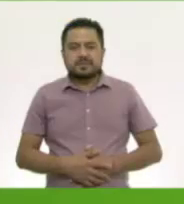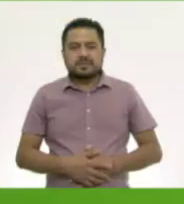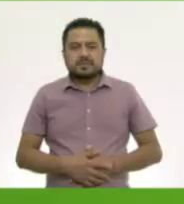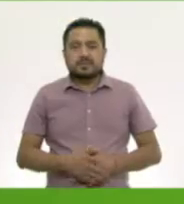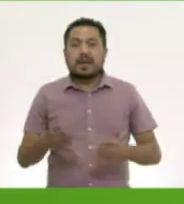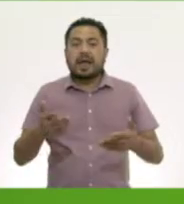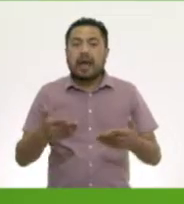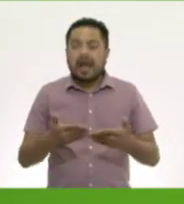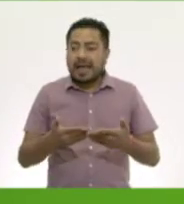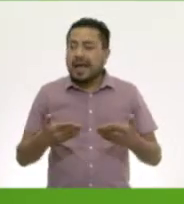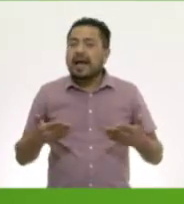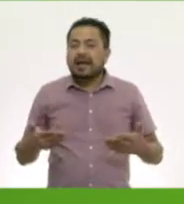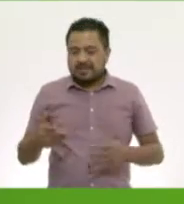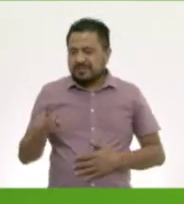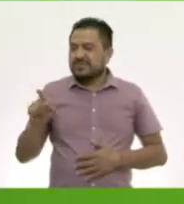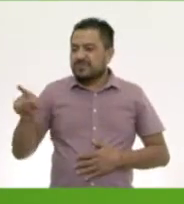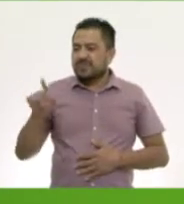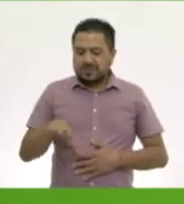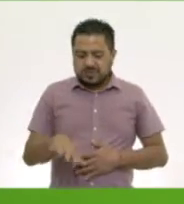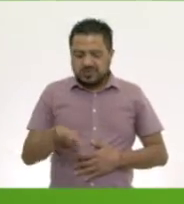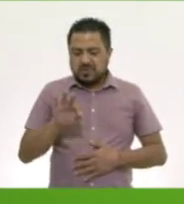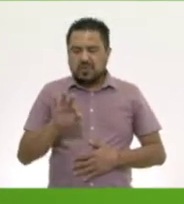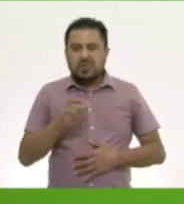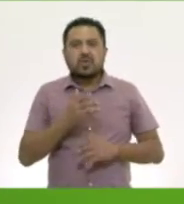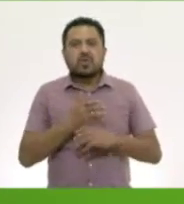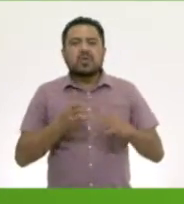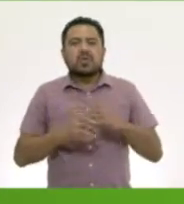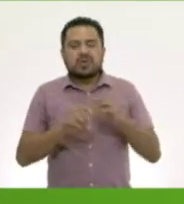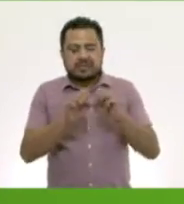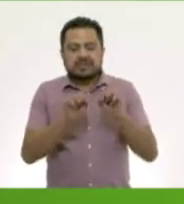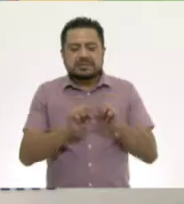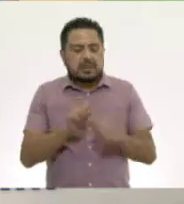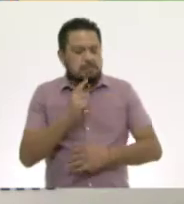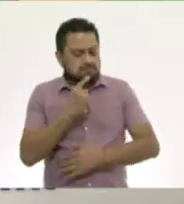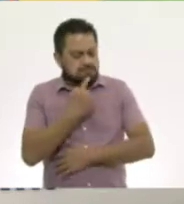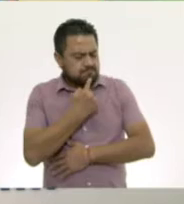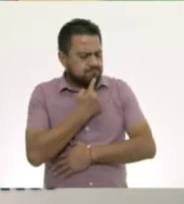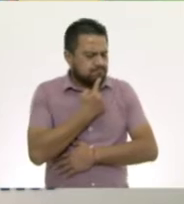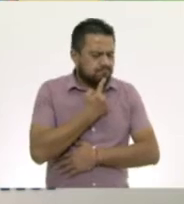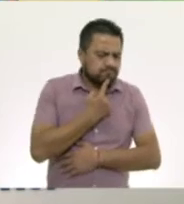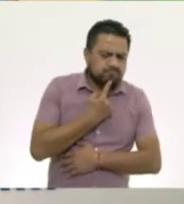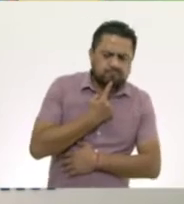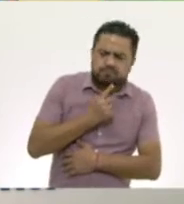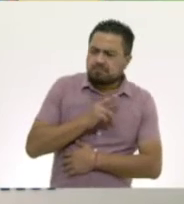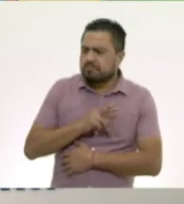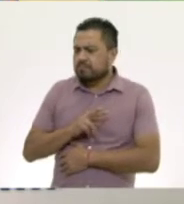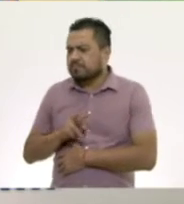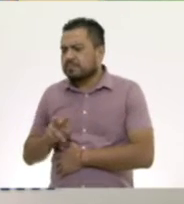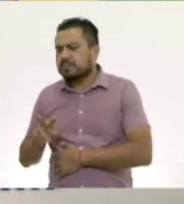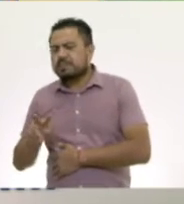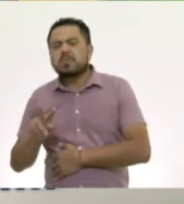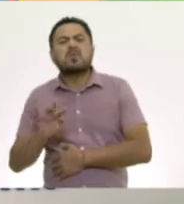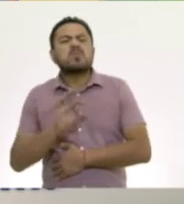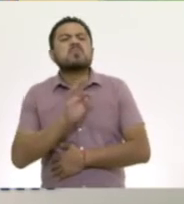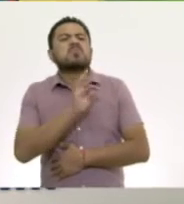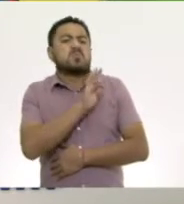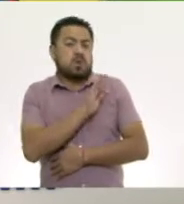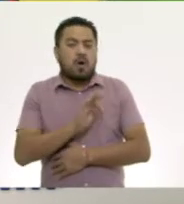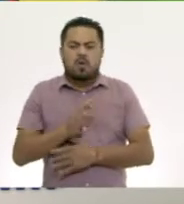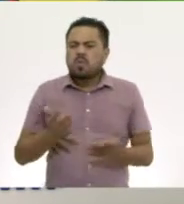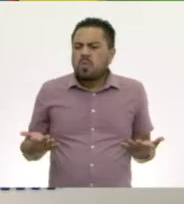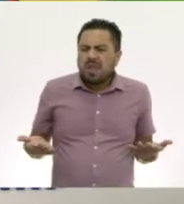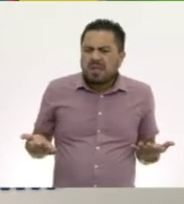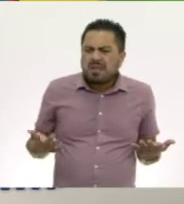Ahora, Carla, es tu turno de elegir un objeto de nuestro salón. Ok, muy bien. Voy a ver qué podré encontrar.